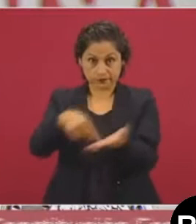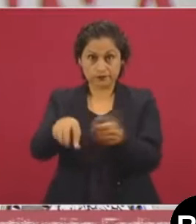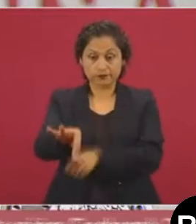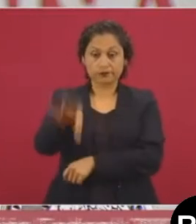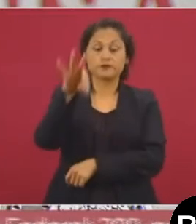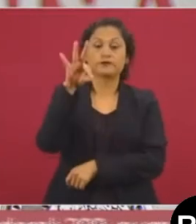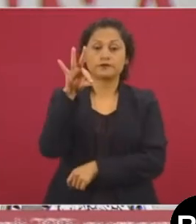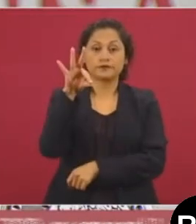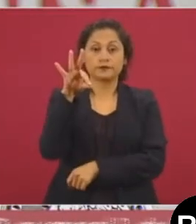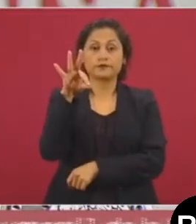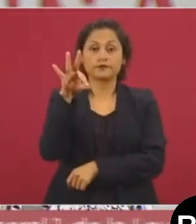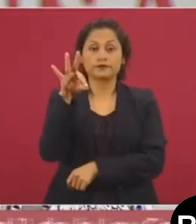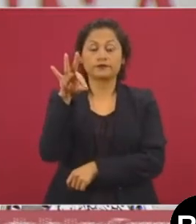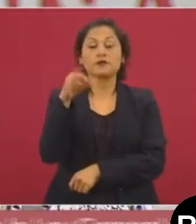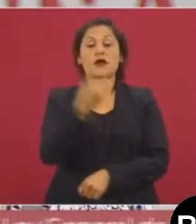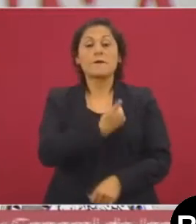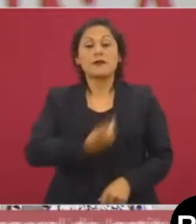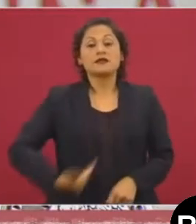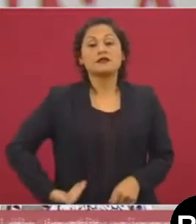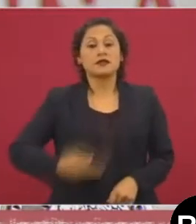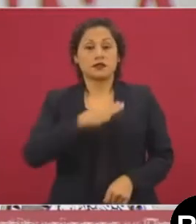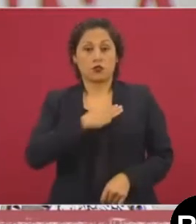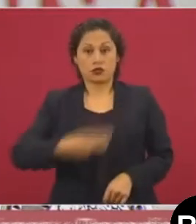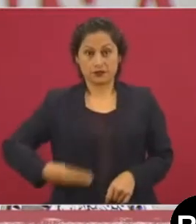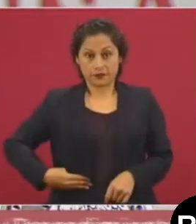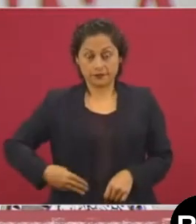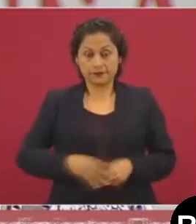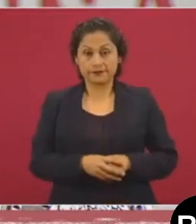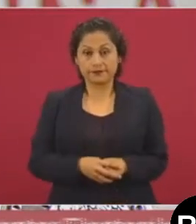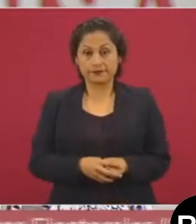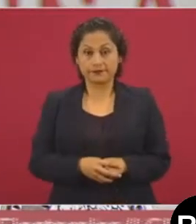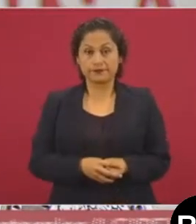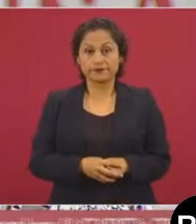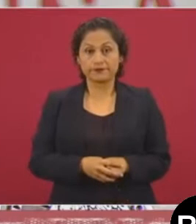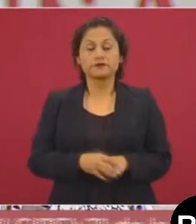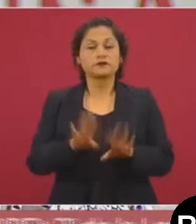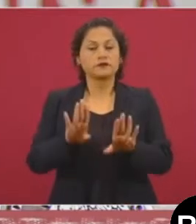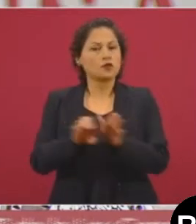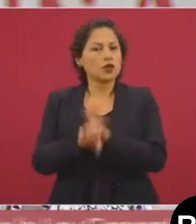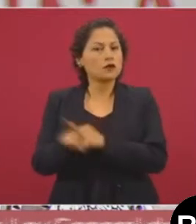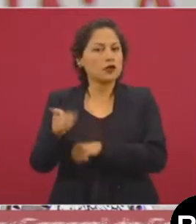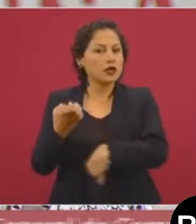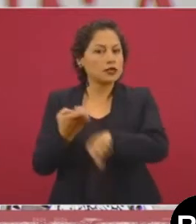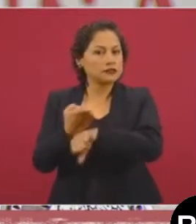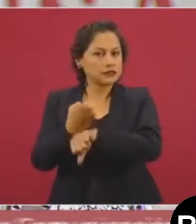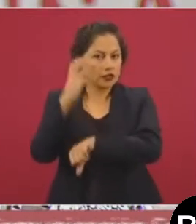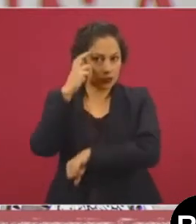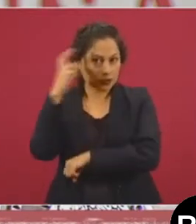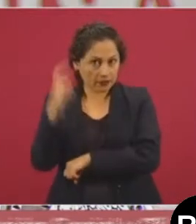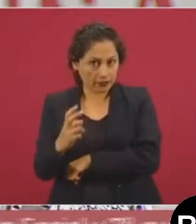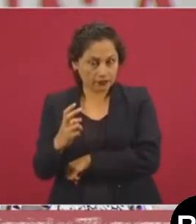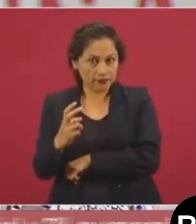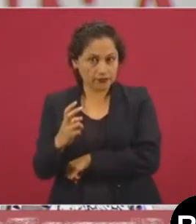presidentes municipales en el caso de Hidalgo y